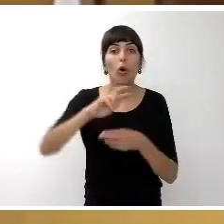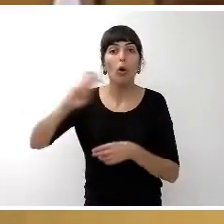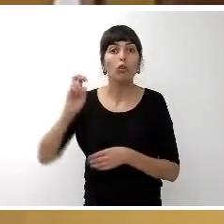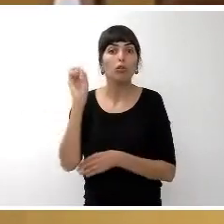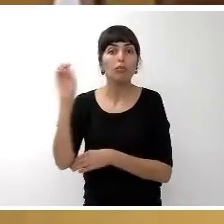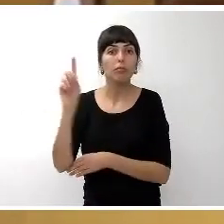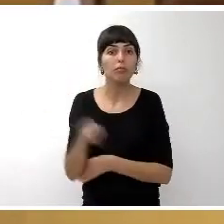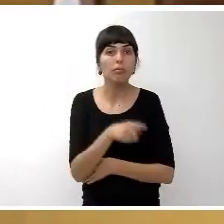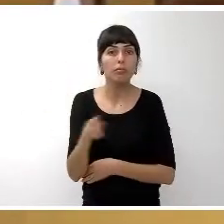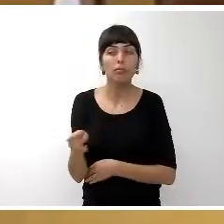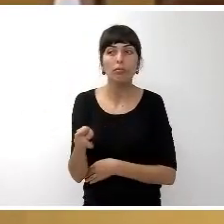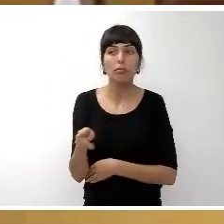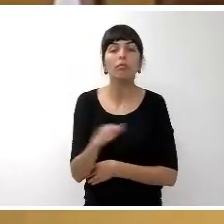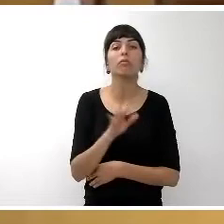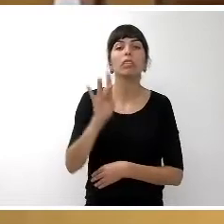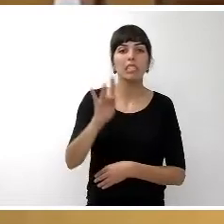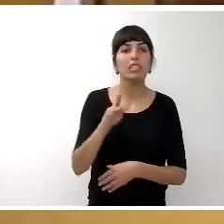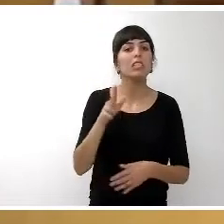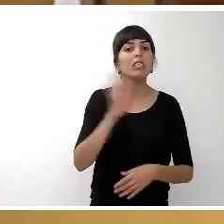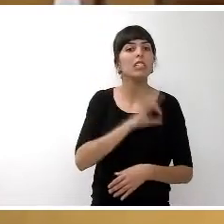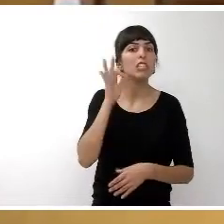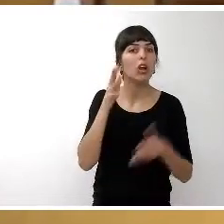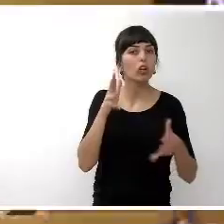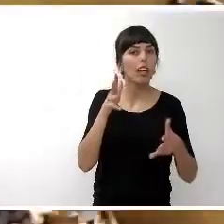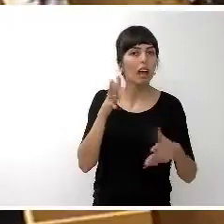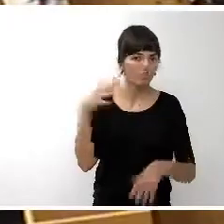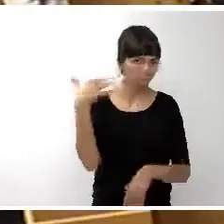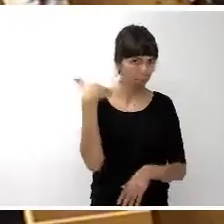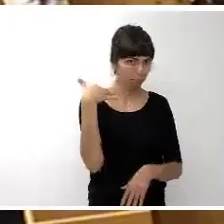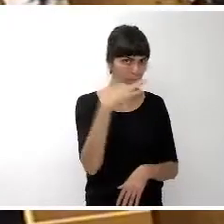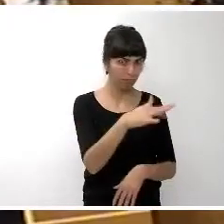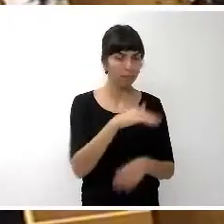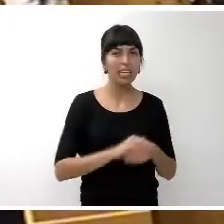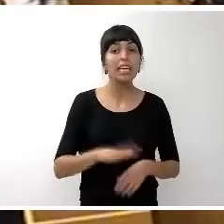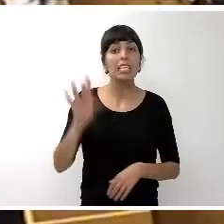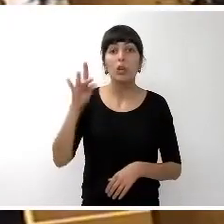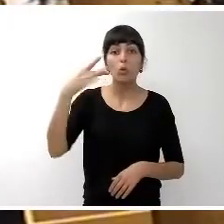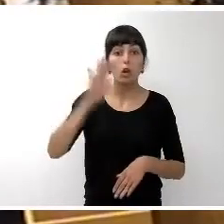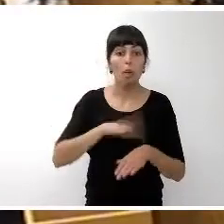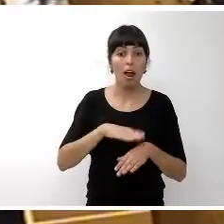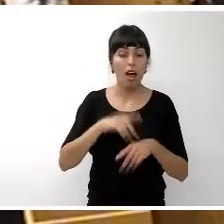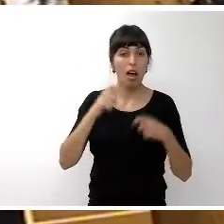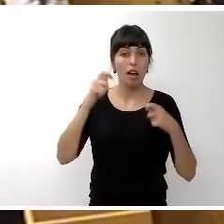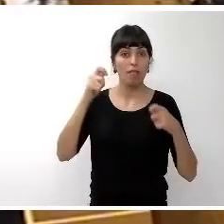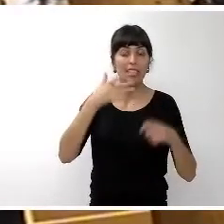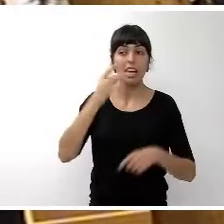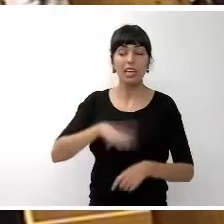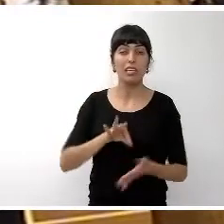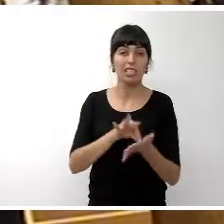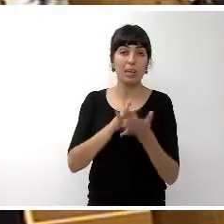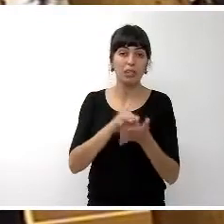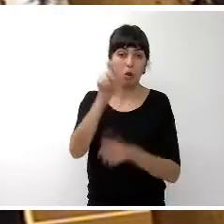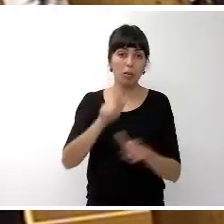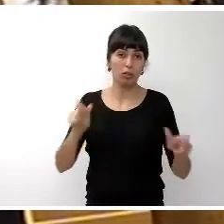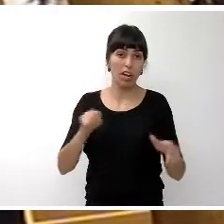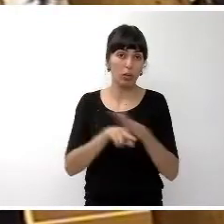Sí. Señora consejera. Sí, únicamente para felicitar al Servicio de Personal y Recursos Humanos y a